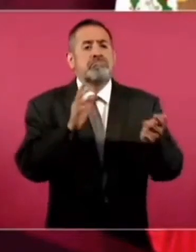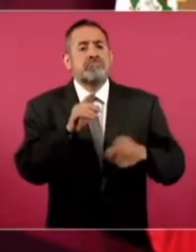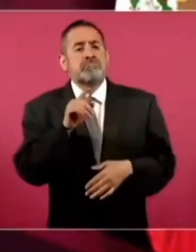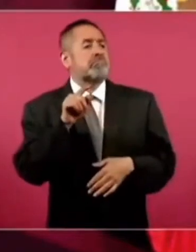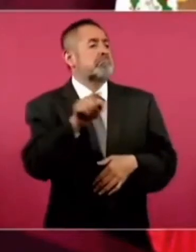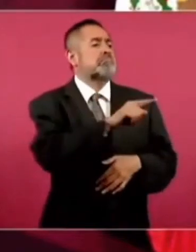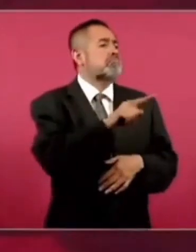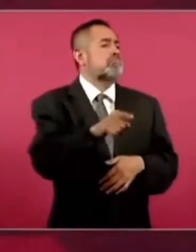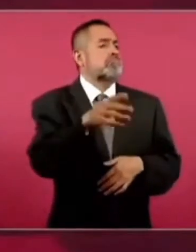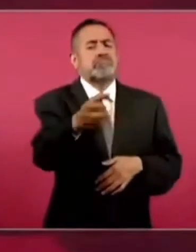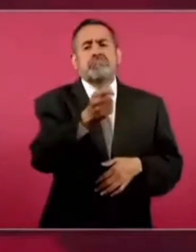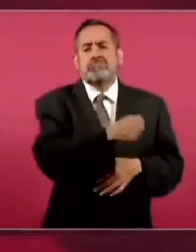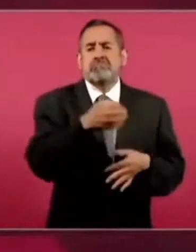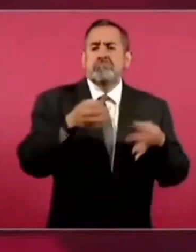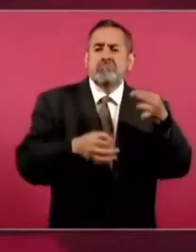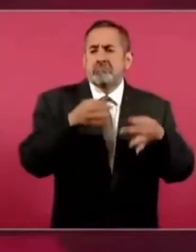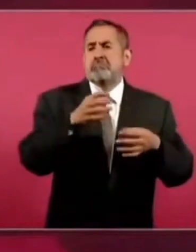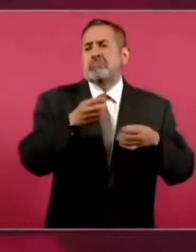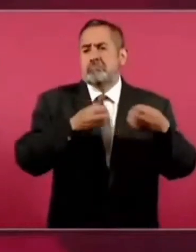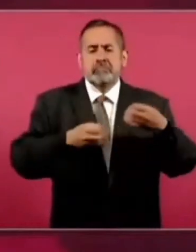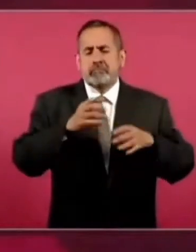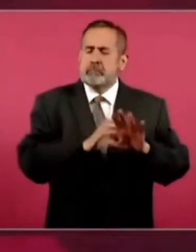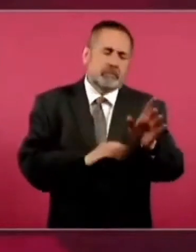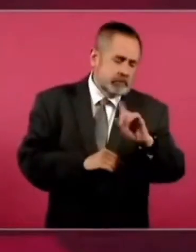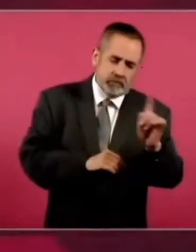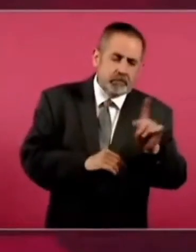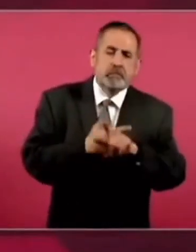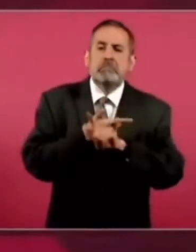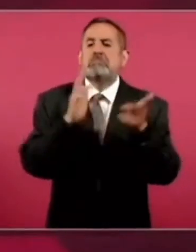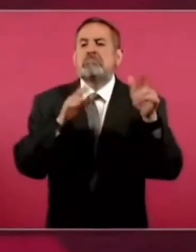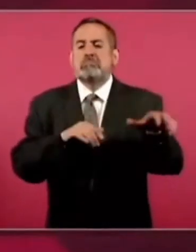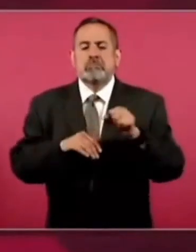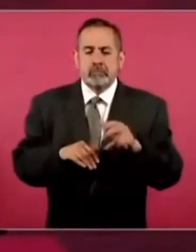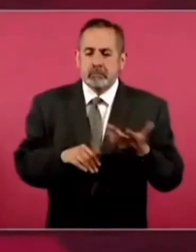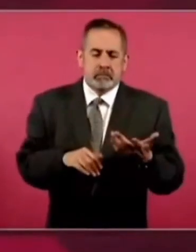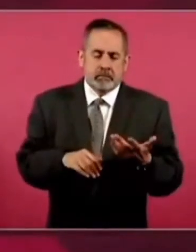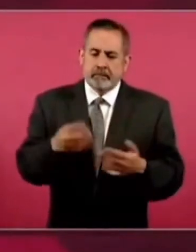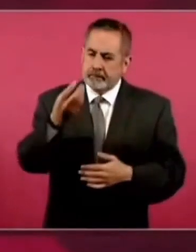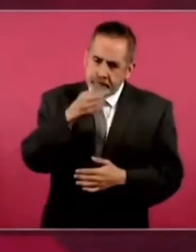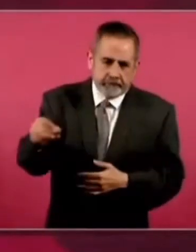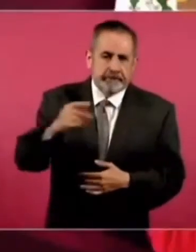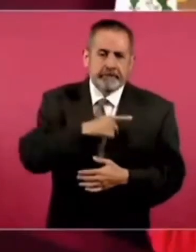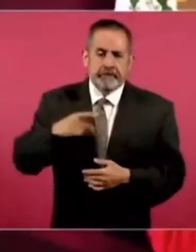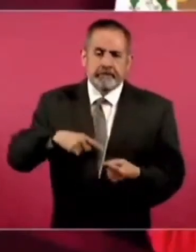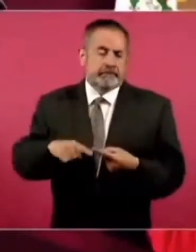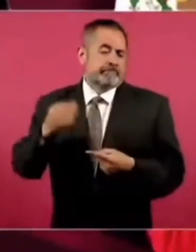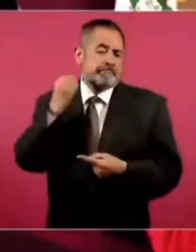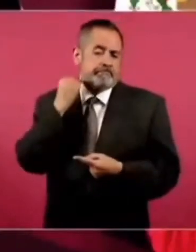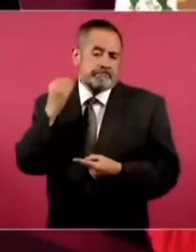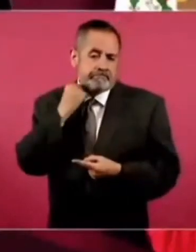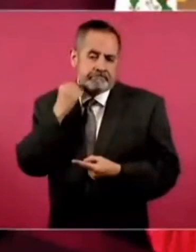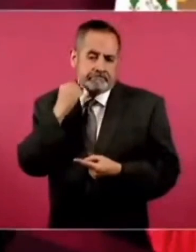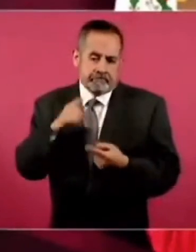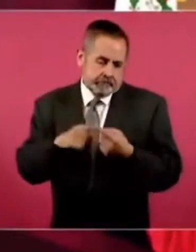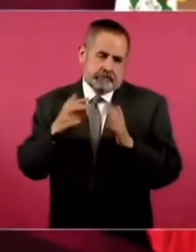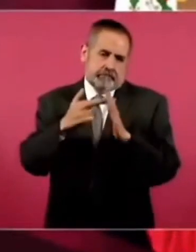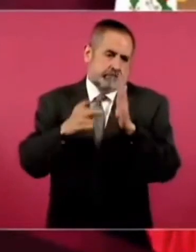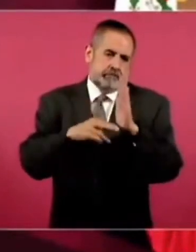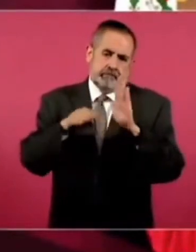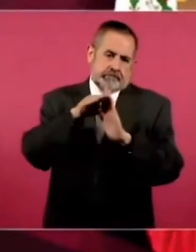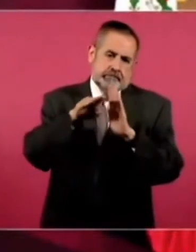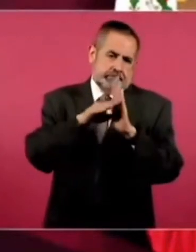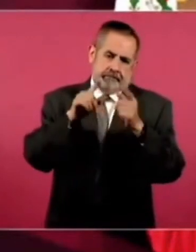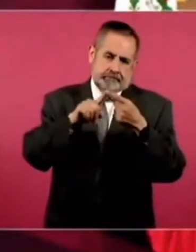O va a ser magistrado. Va a ser ministro. No. Pues tienen que ser abogados. Como requisito.